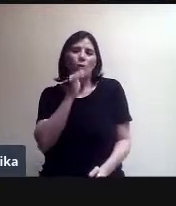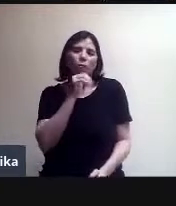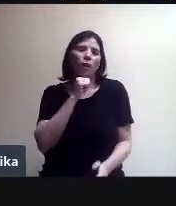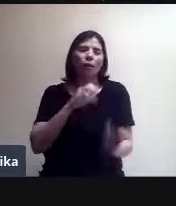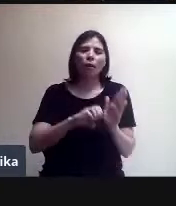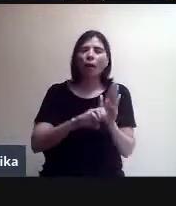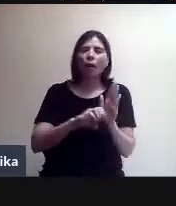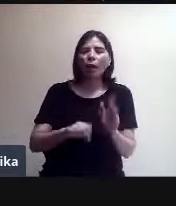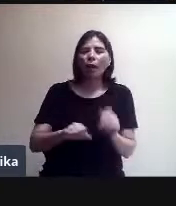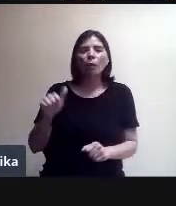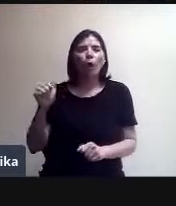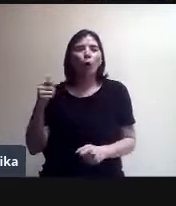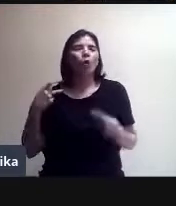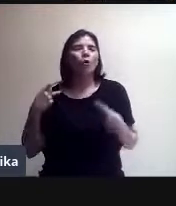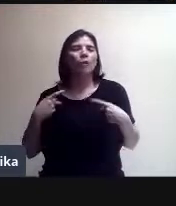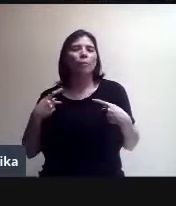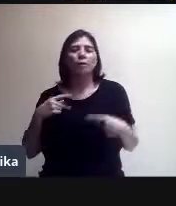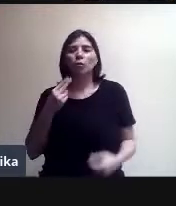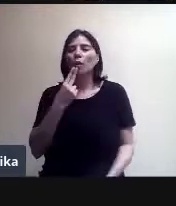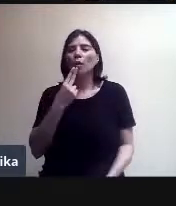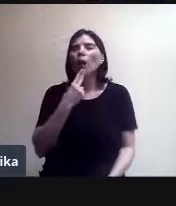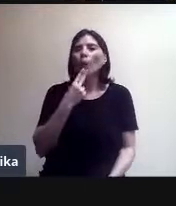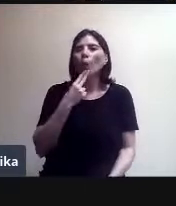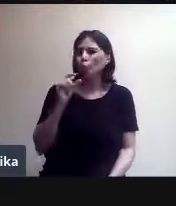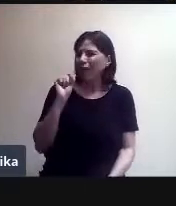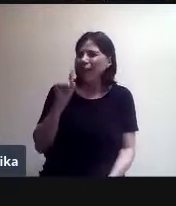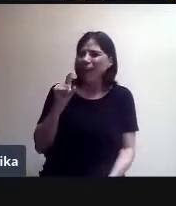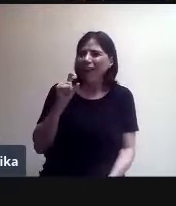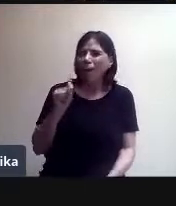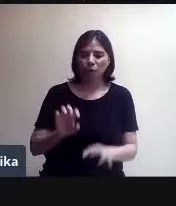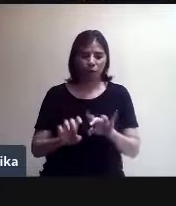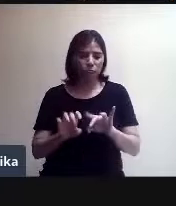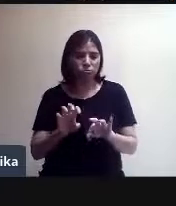utilizando la máquina o el papá está trabajando,